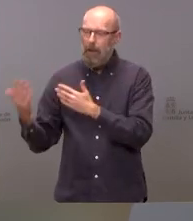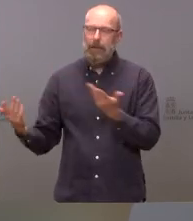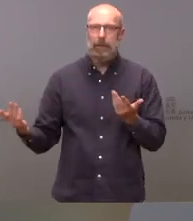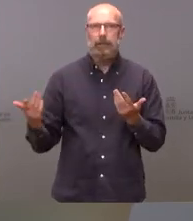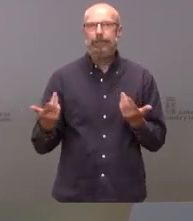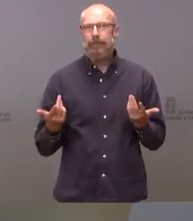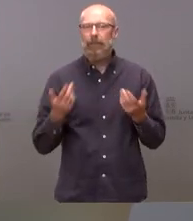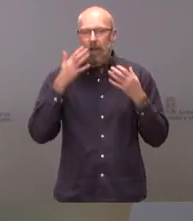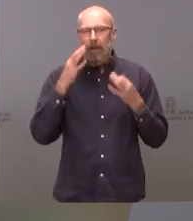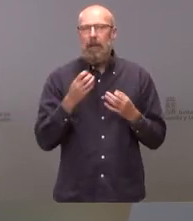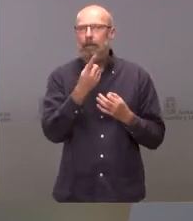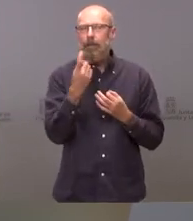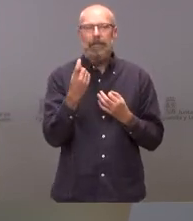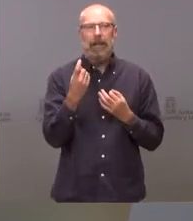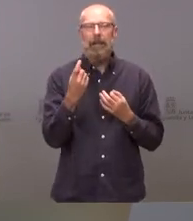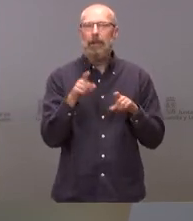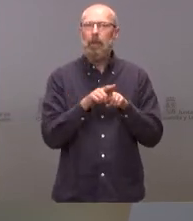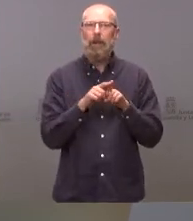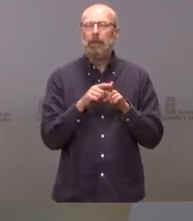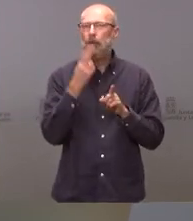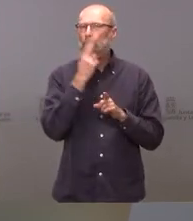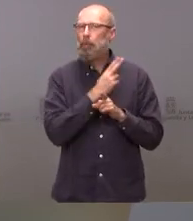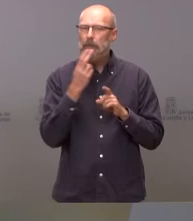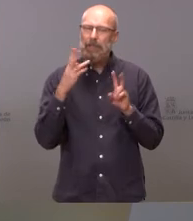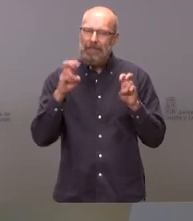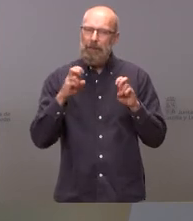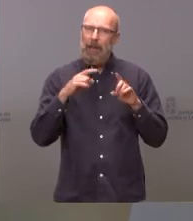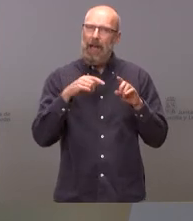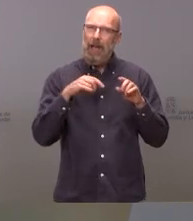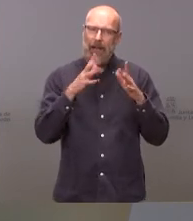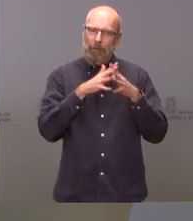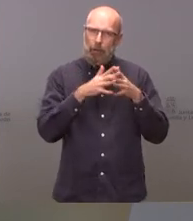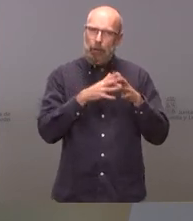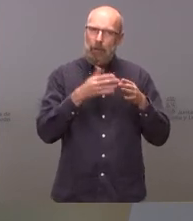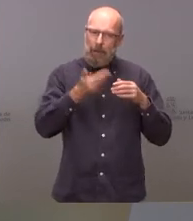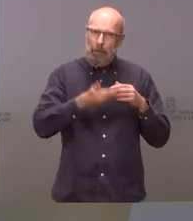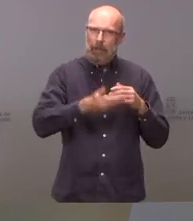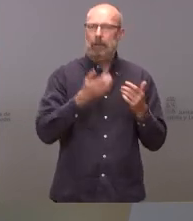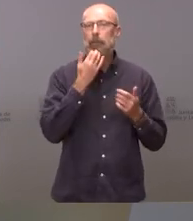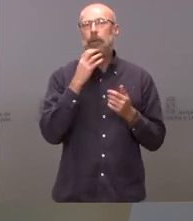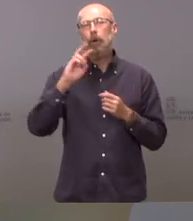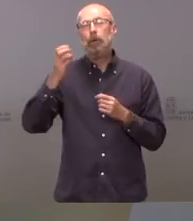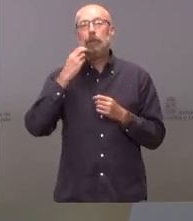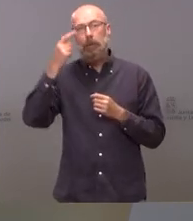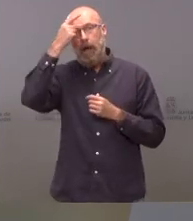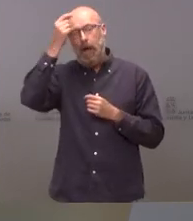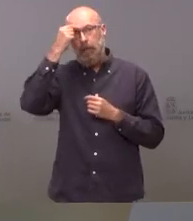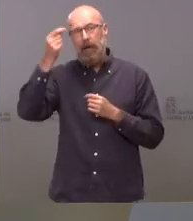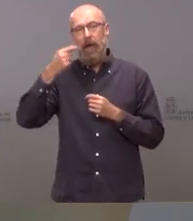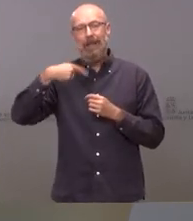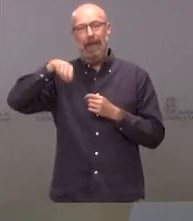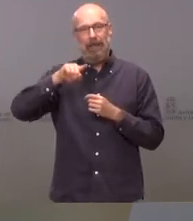una falta total de compromiso con infraestructuras importantísimas en Ávila la continuación del desdoblamiento de la Nacional 110